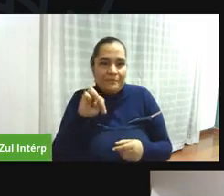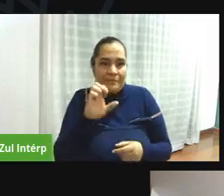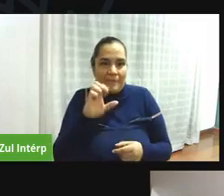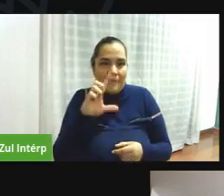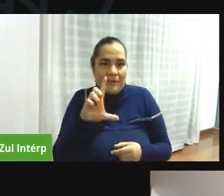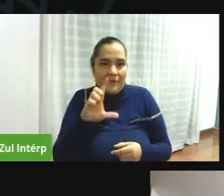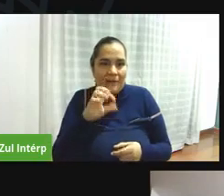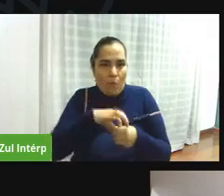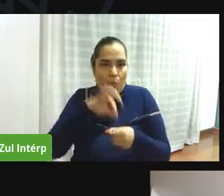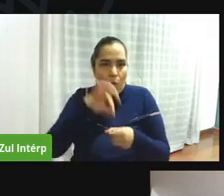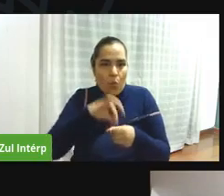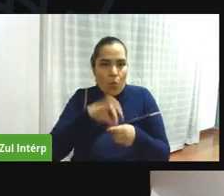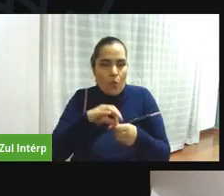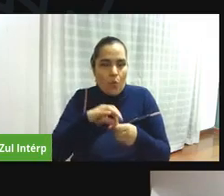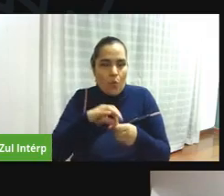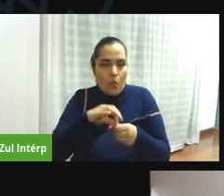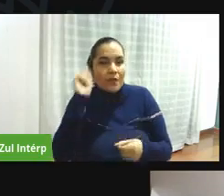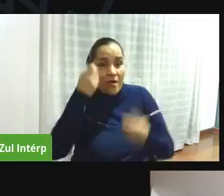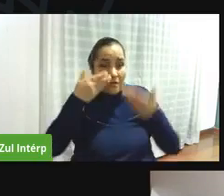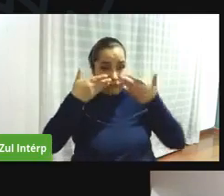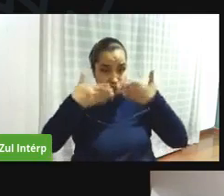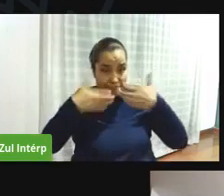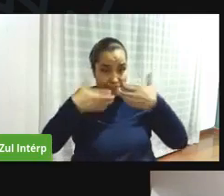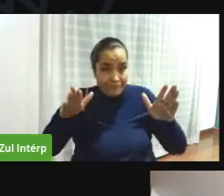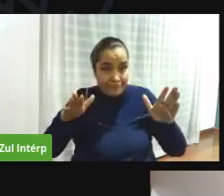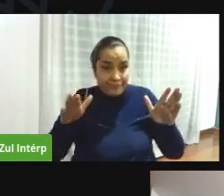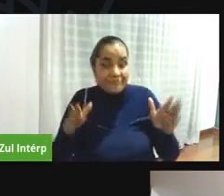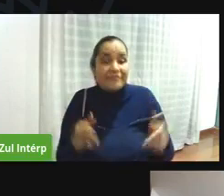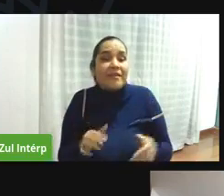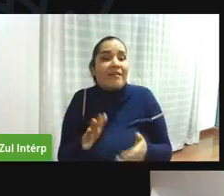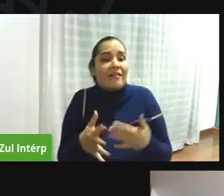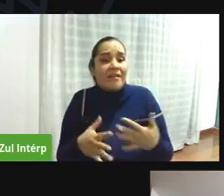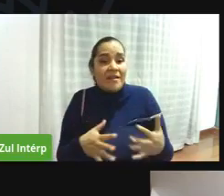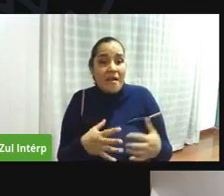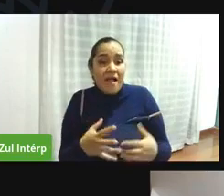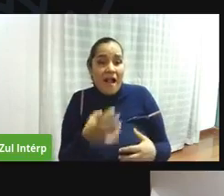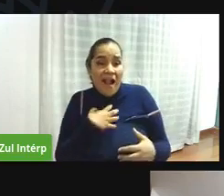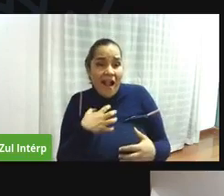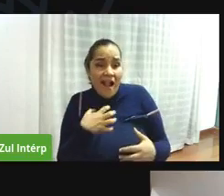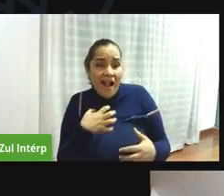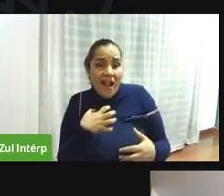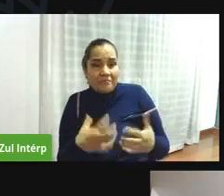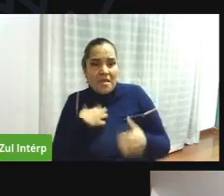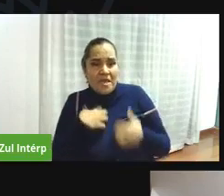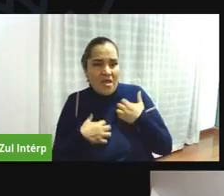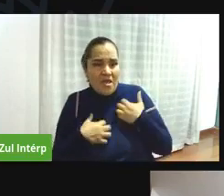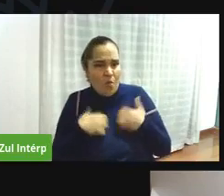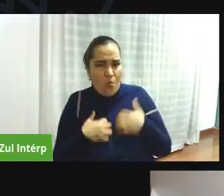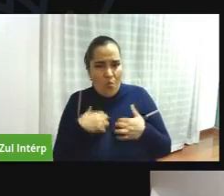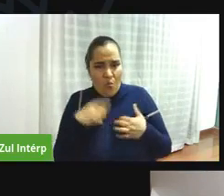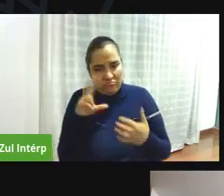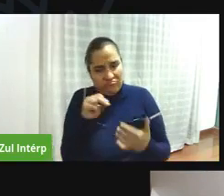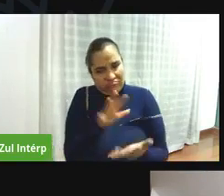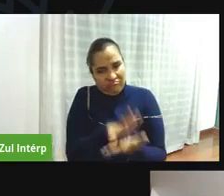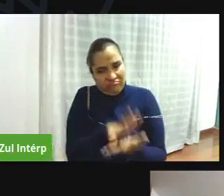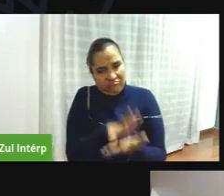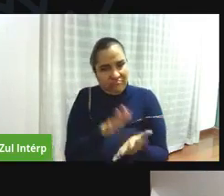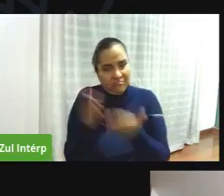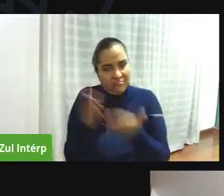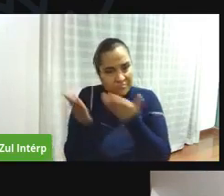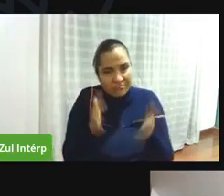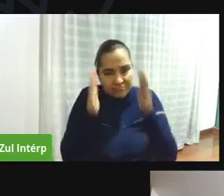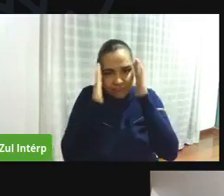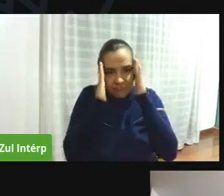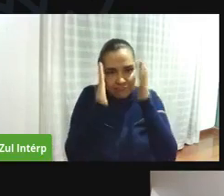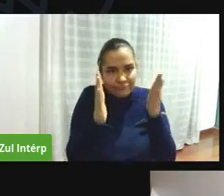abierto y no les dé miedo a hablar denunciar porque para eso es esa auditoría ciudadana muchísimas gracias a todas las